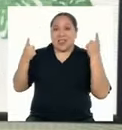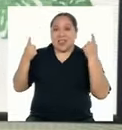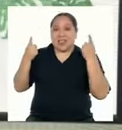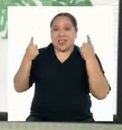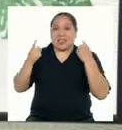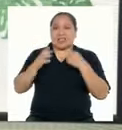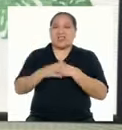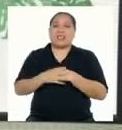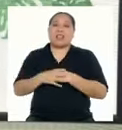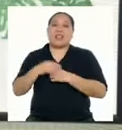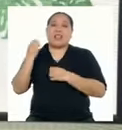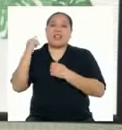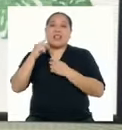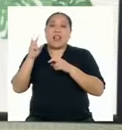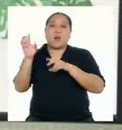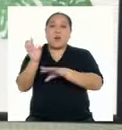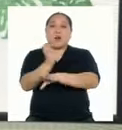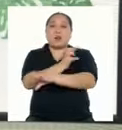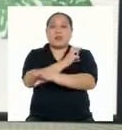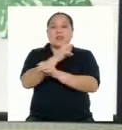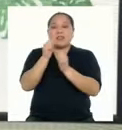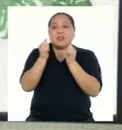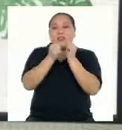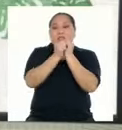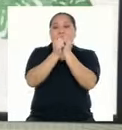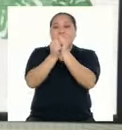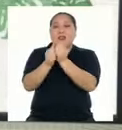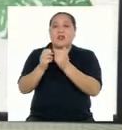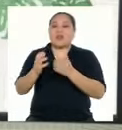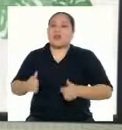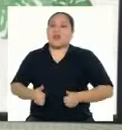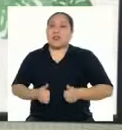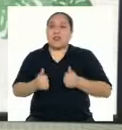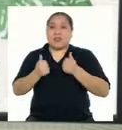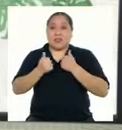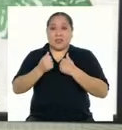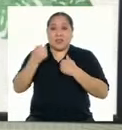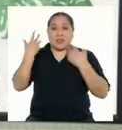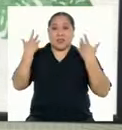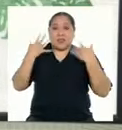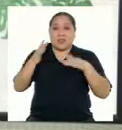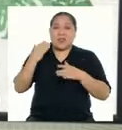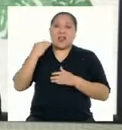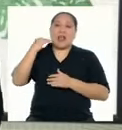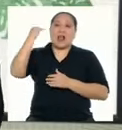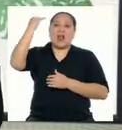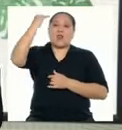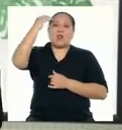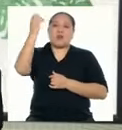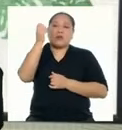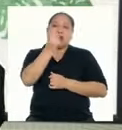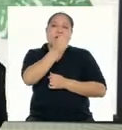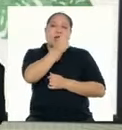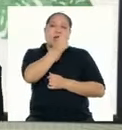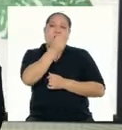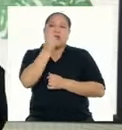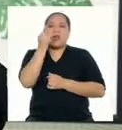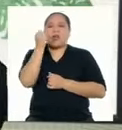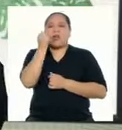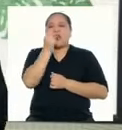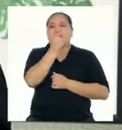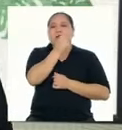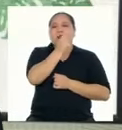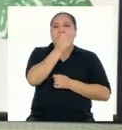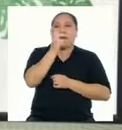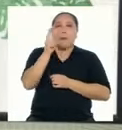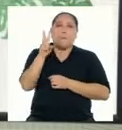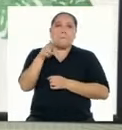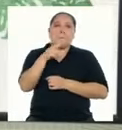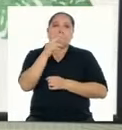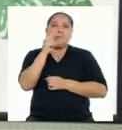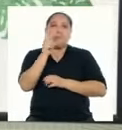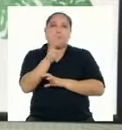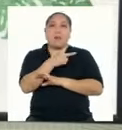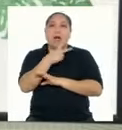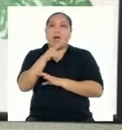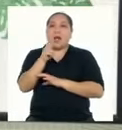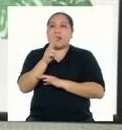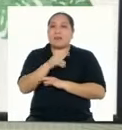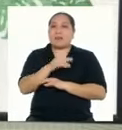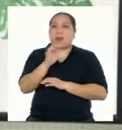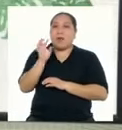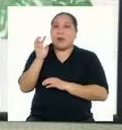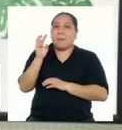poesía nos acompaña a lo largo de la vida Ya de adultos Cantamos canciones Valses, boleros,